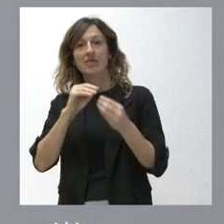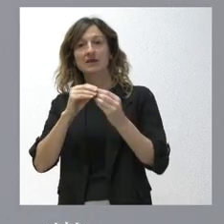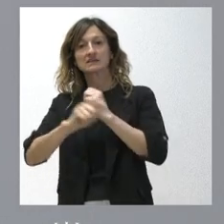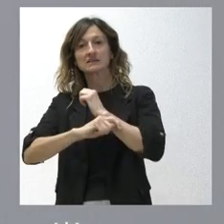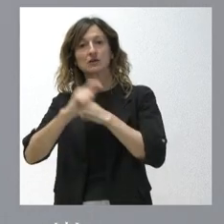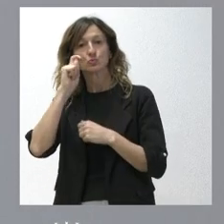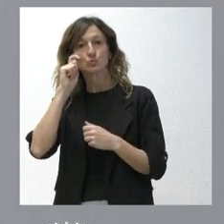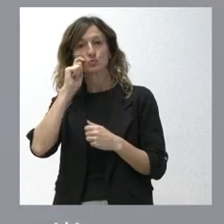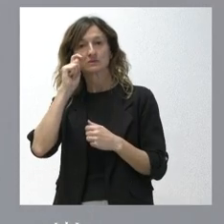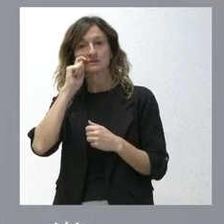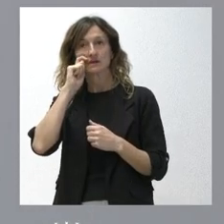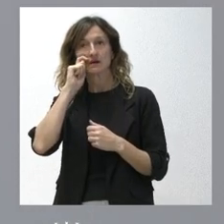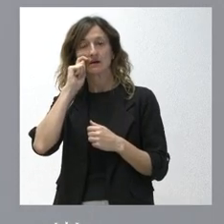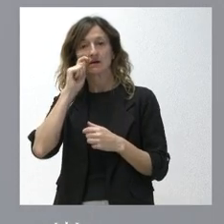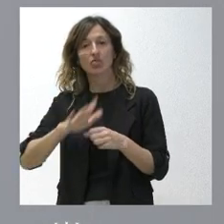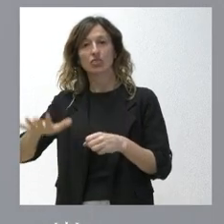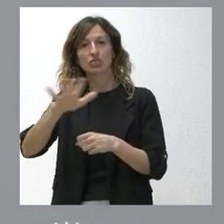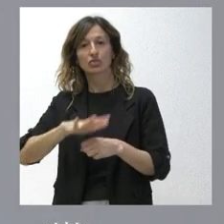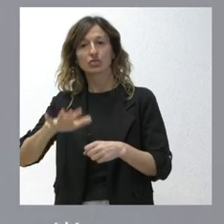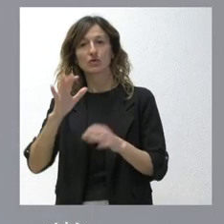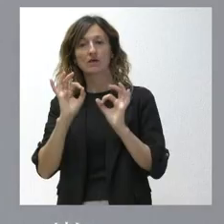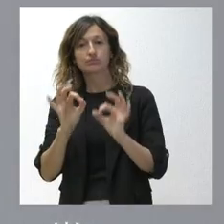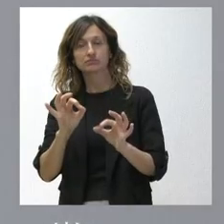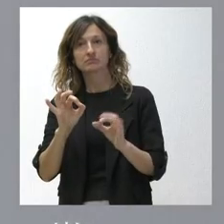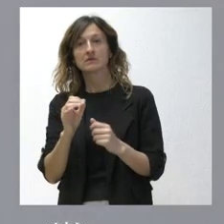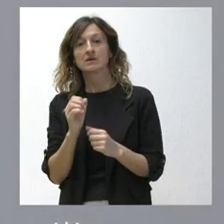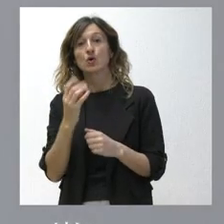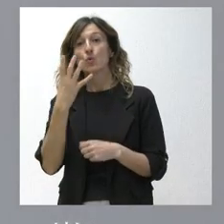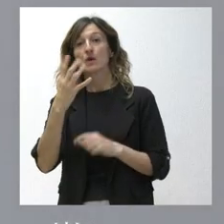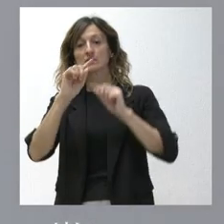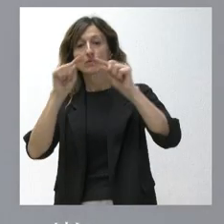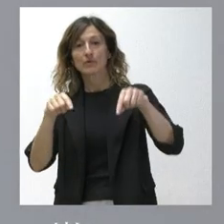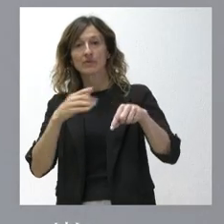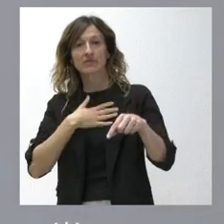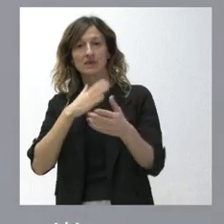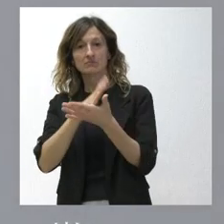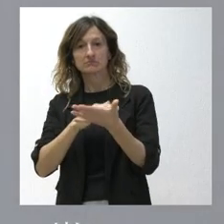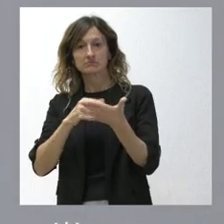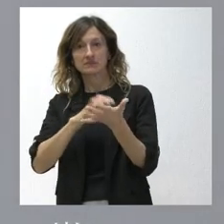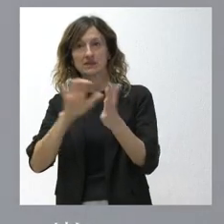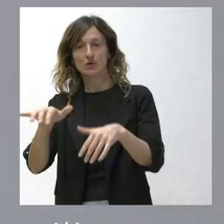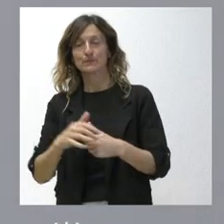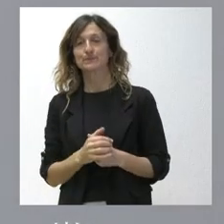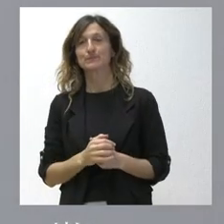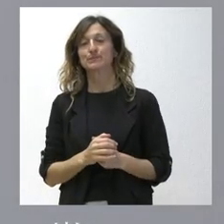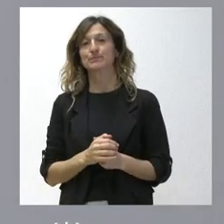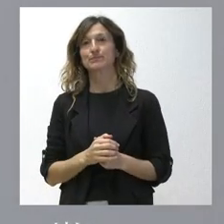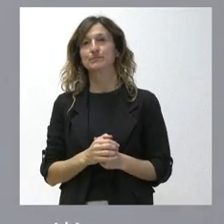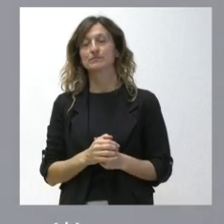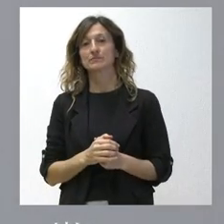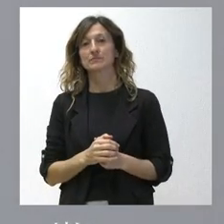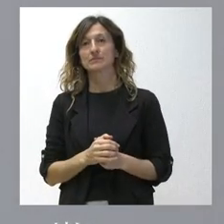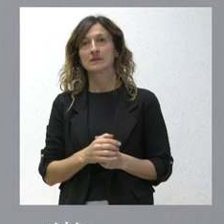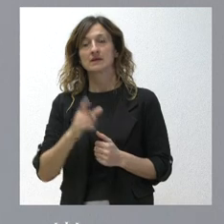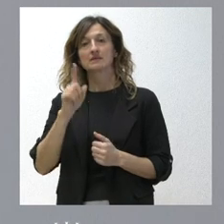turística en ese territorio que, como les digo, incorpora cuatro provincias de nuestra comunidad autónoma. Se amplían los